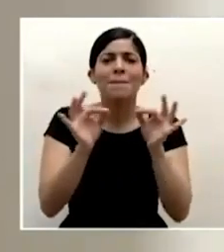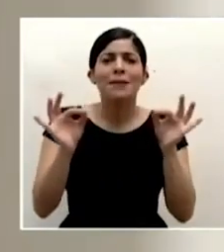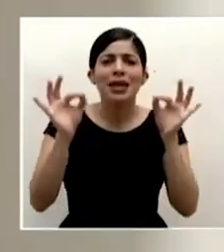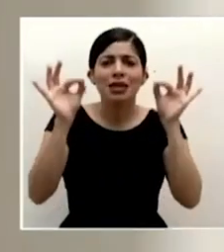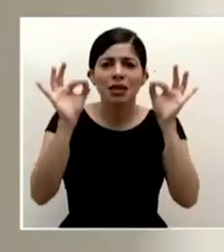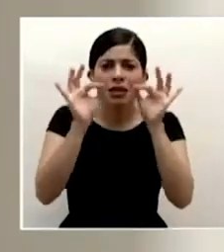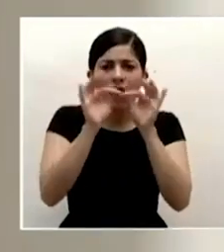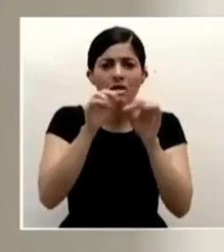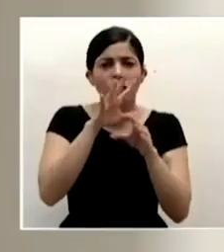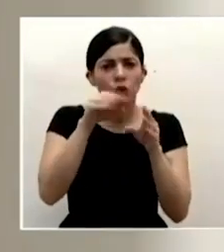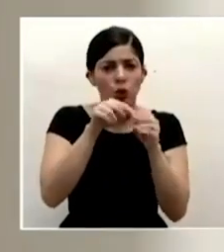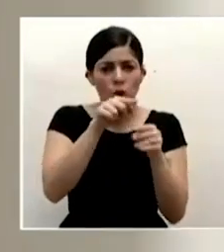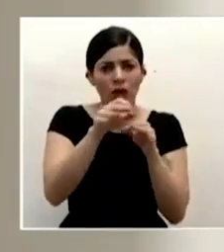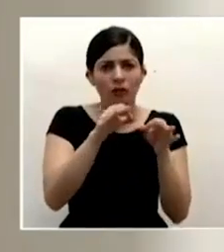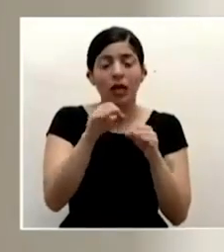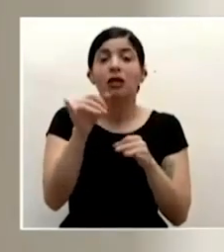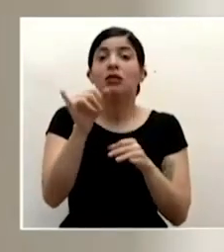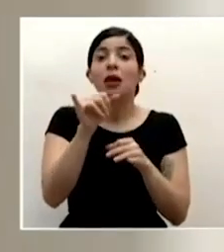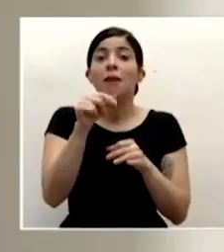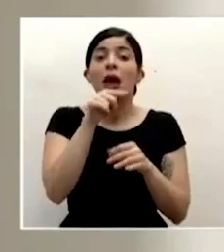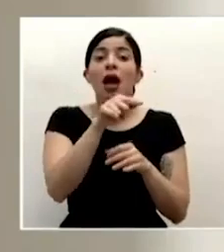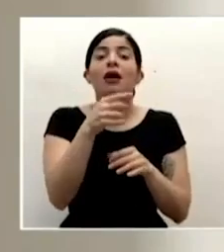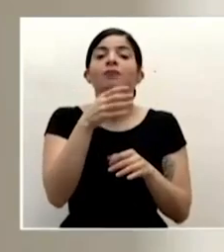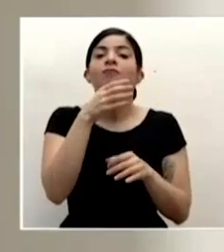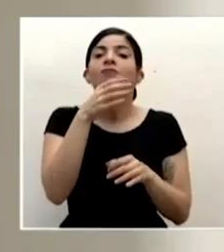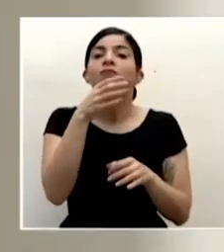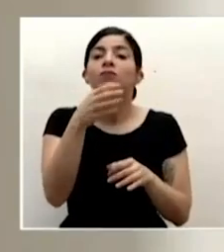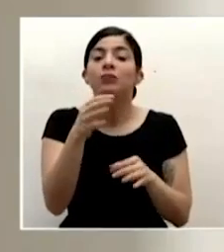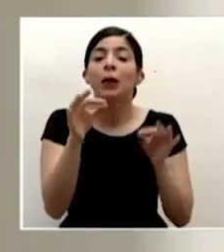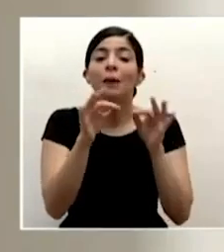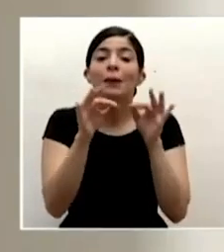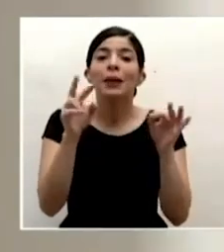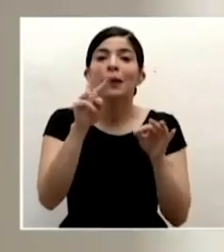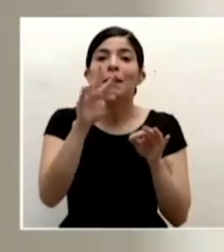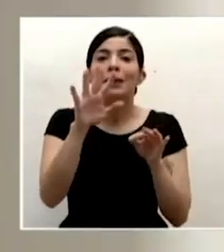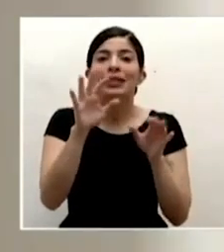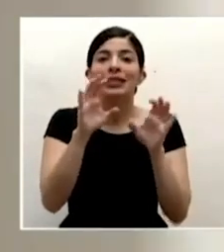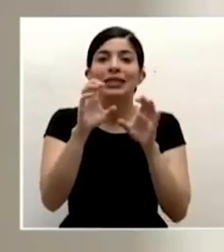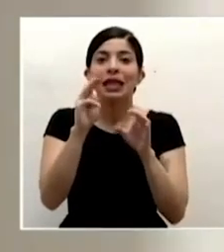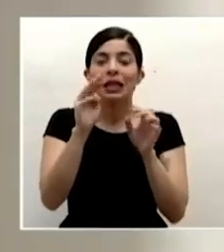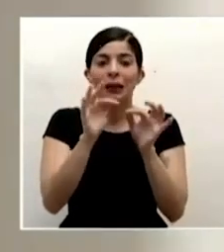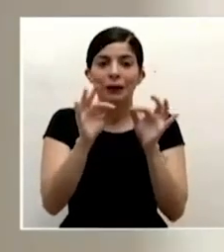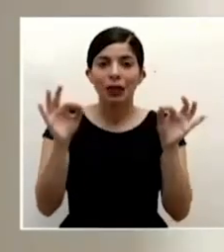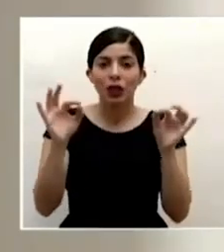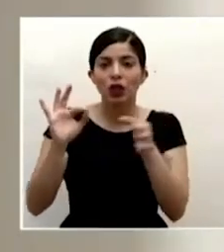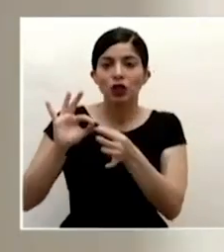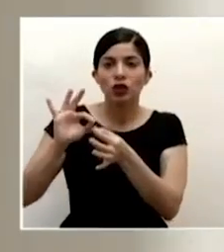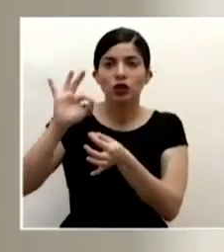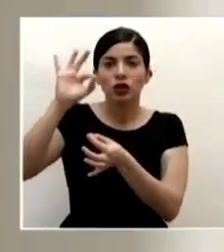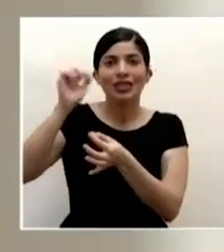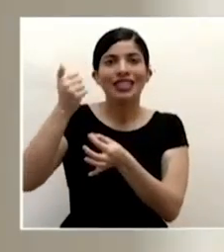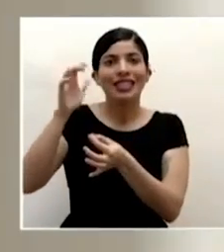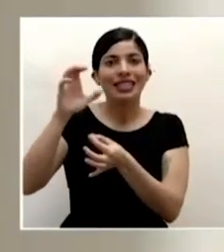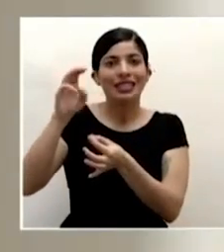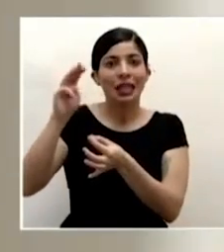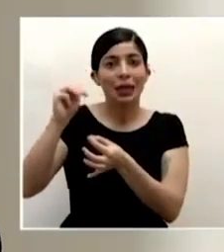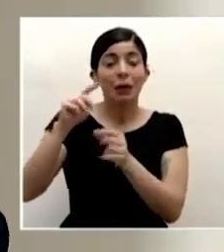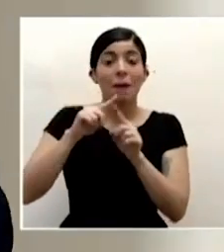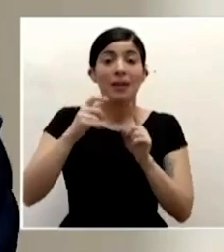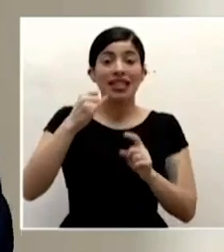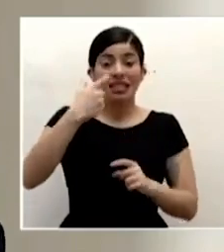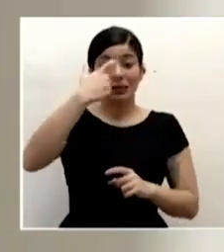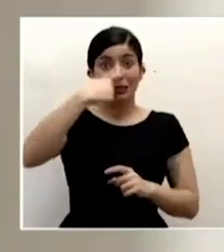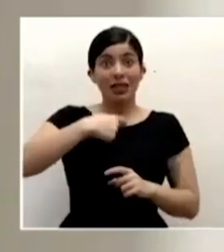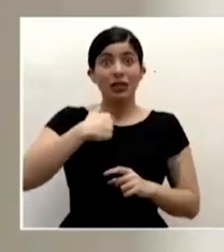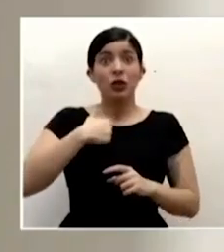que las medidas pues obviamente también ahí viene recomendado que sean de 25 centímetros por 15 centímetros pero también la persona podría tener un poco más